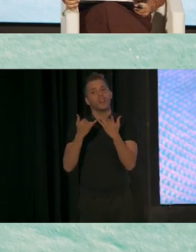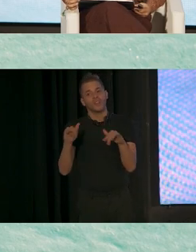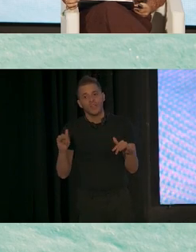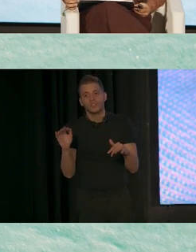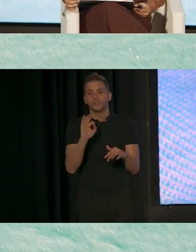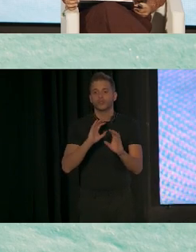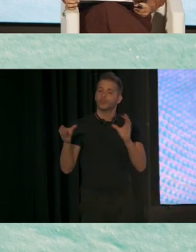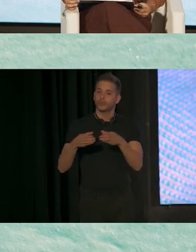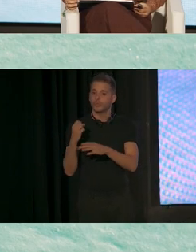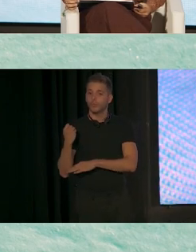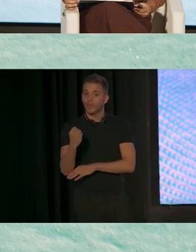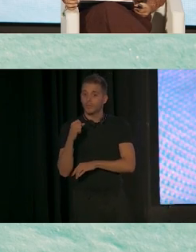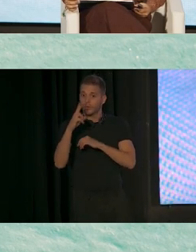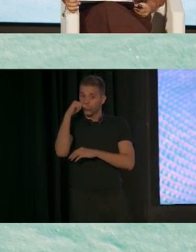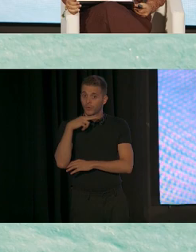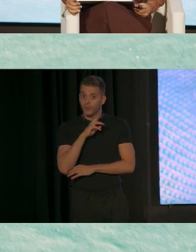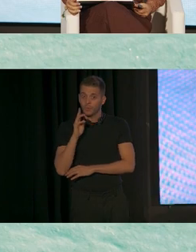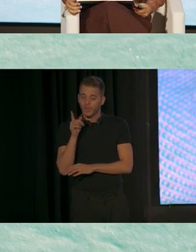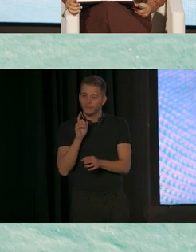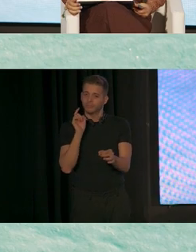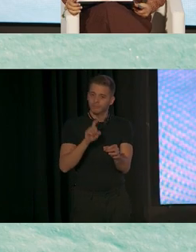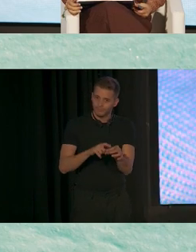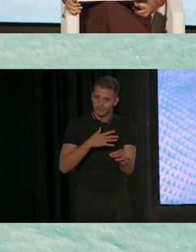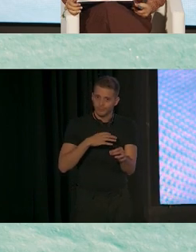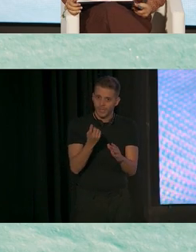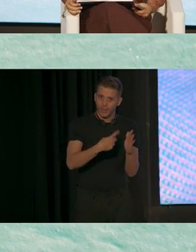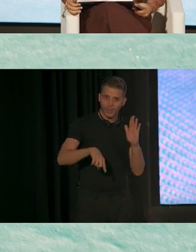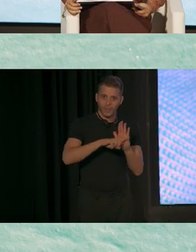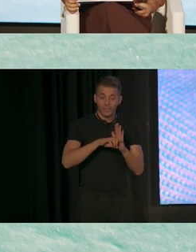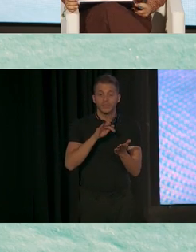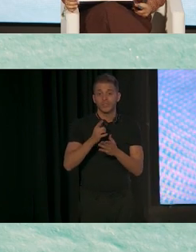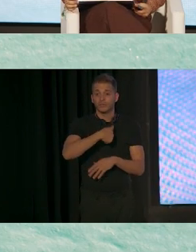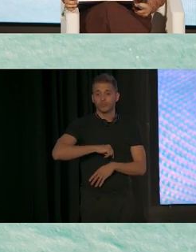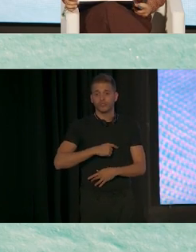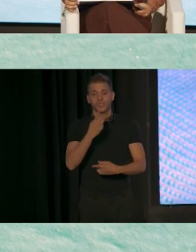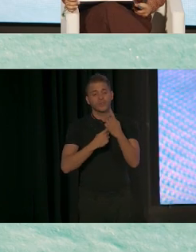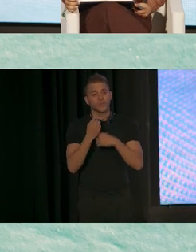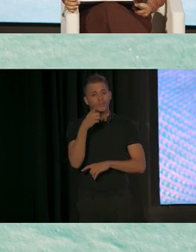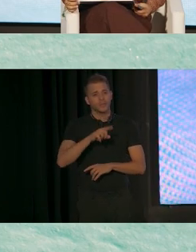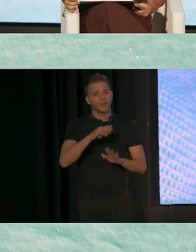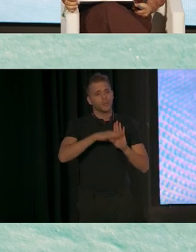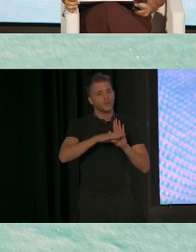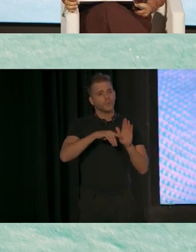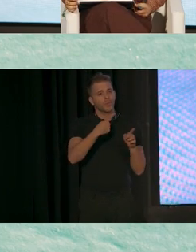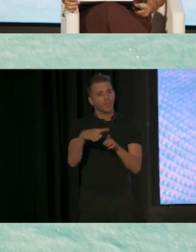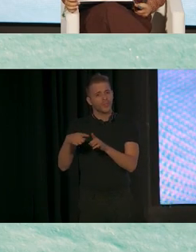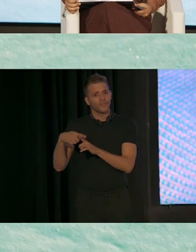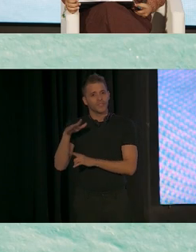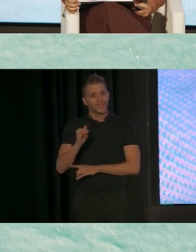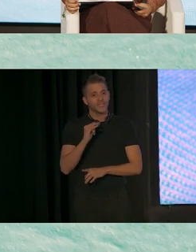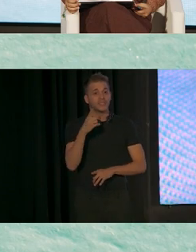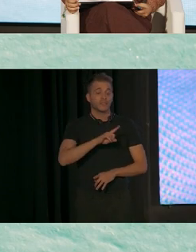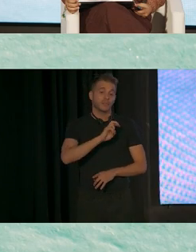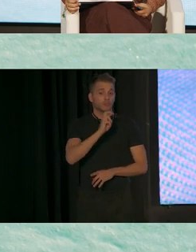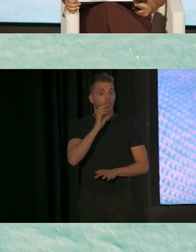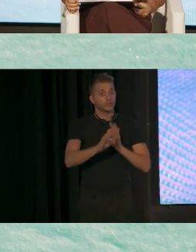grupos de apoyo para los padres. Y también tenemos información sobre diferentes programas y organizaciones